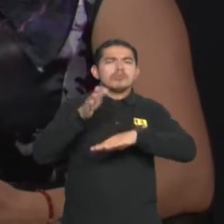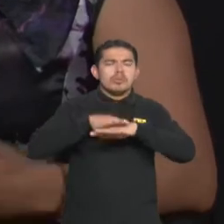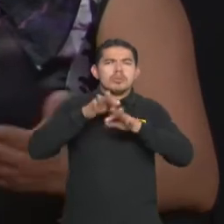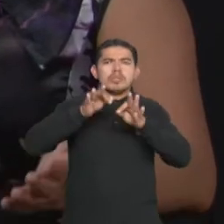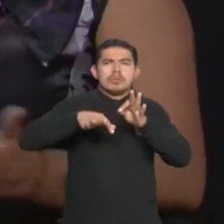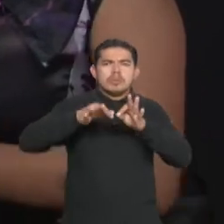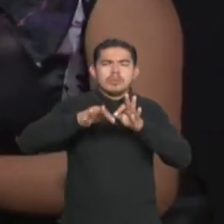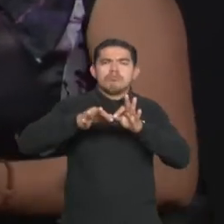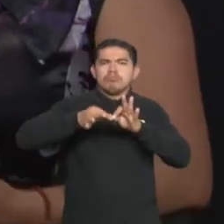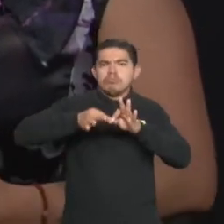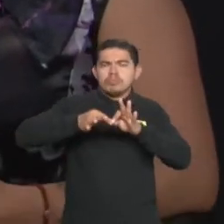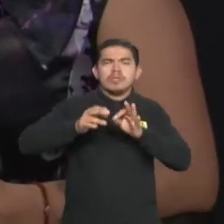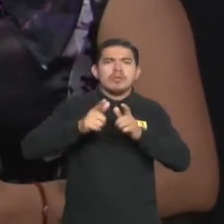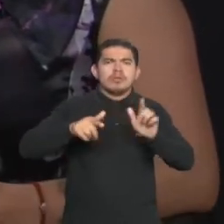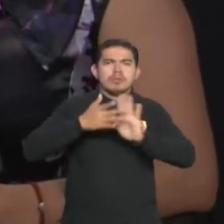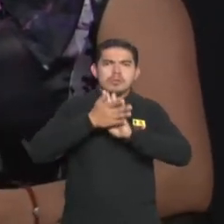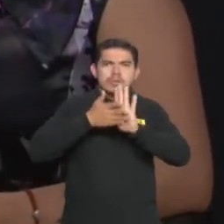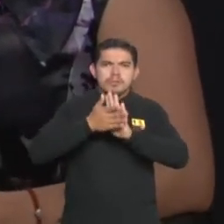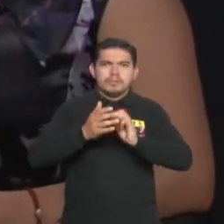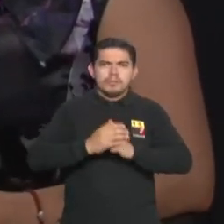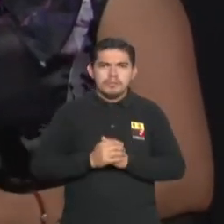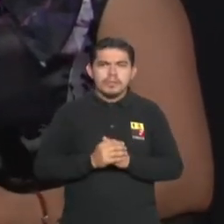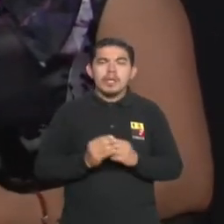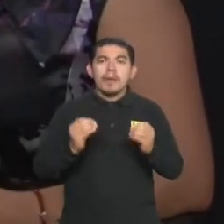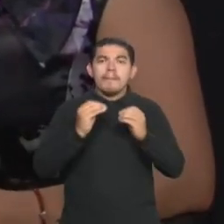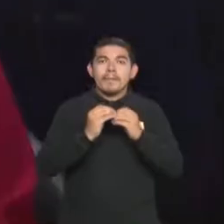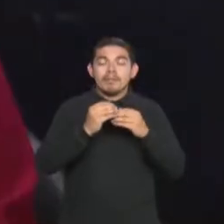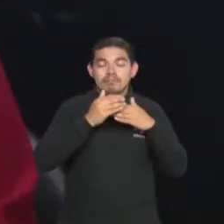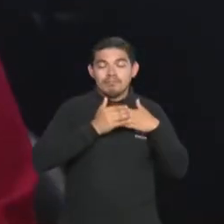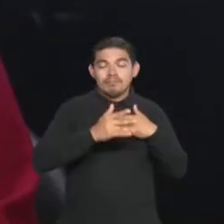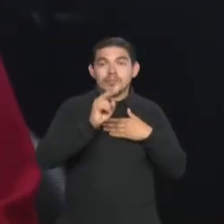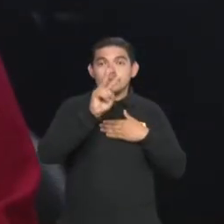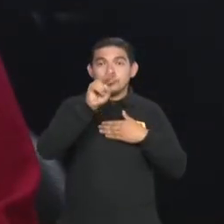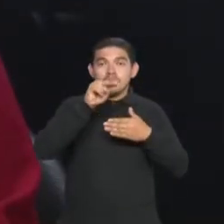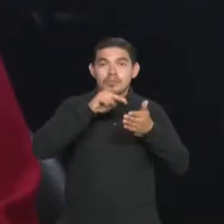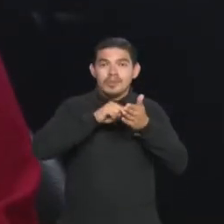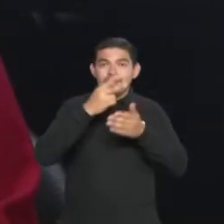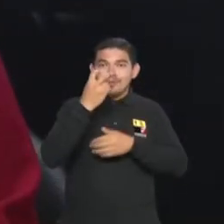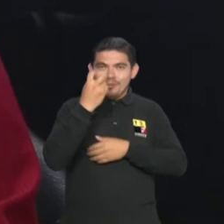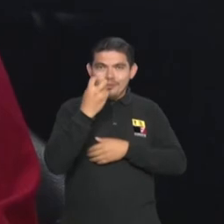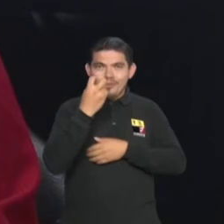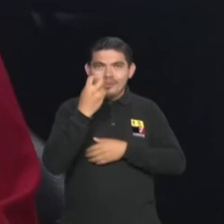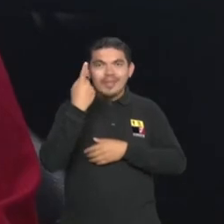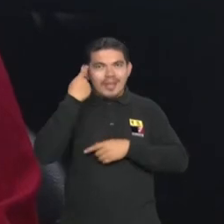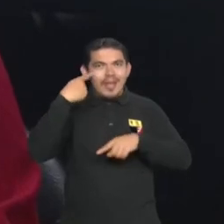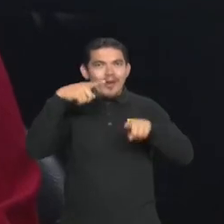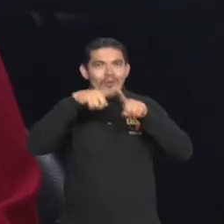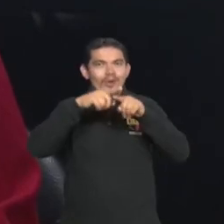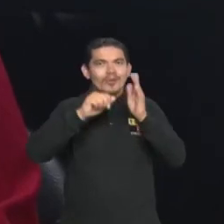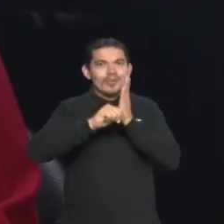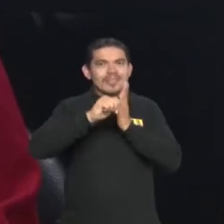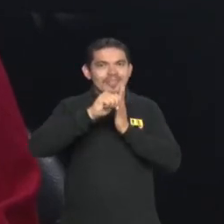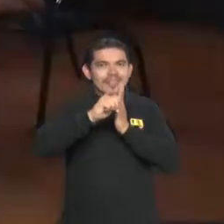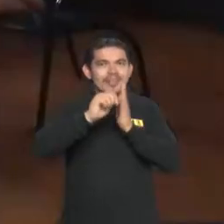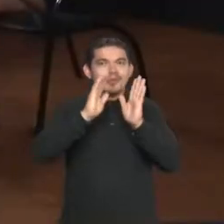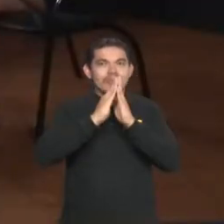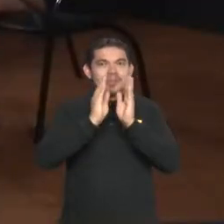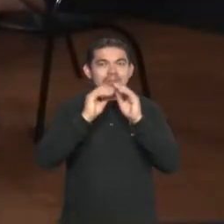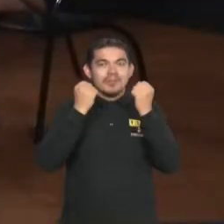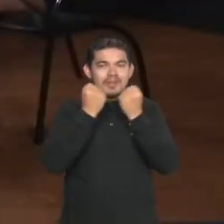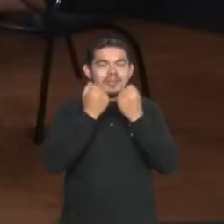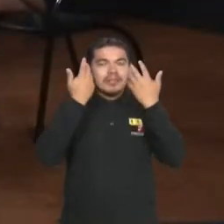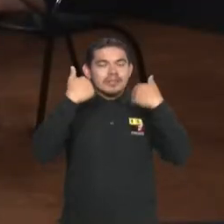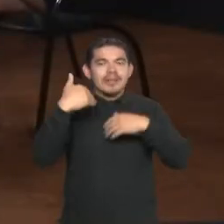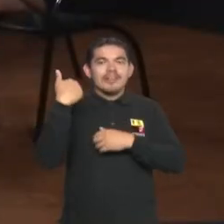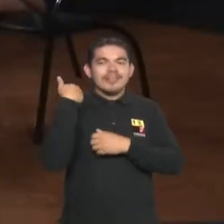interpretación. De allí para acá hemos tenido desde el año 2012 con el acuerdo ministerial y ya cumplimos cinco